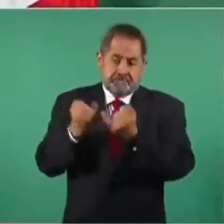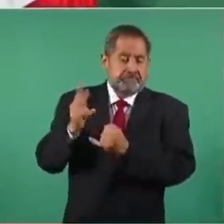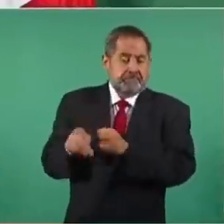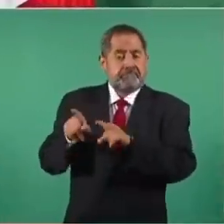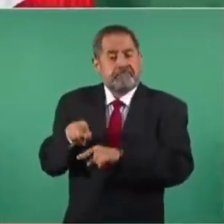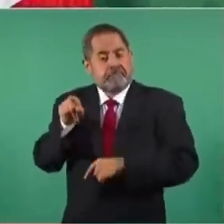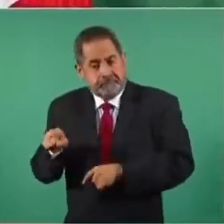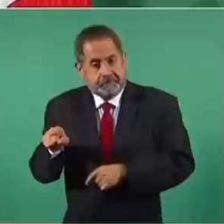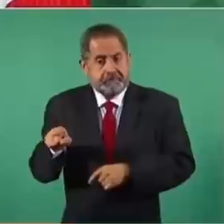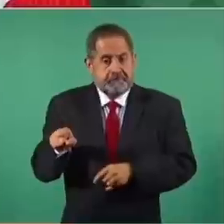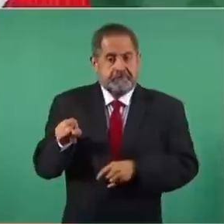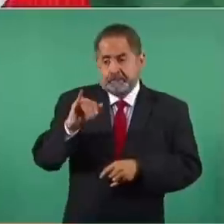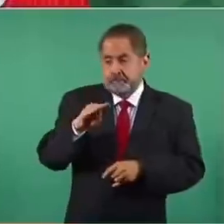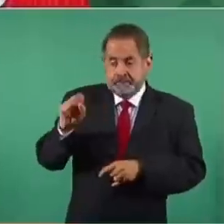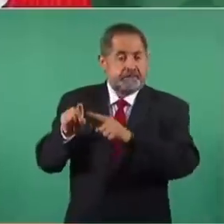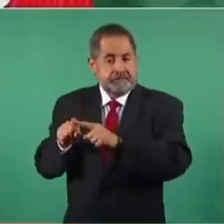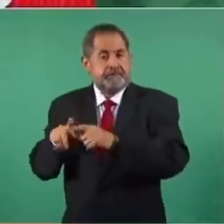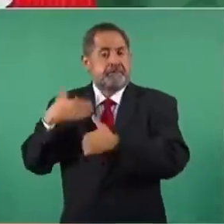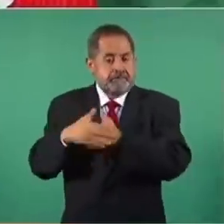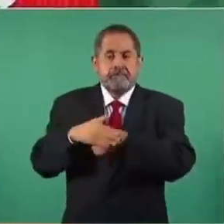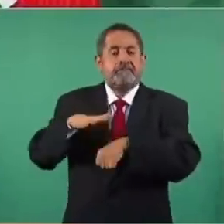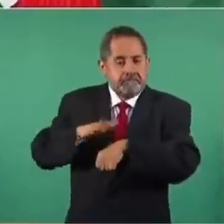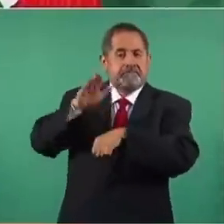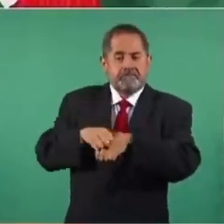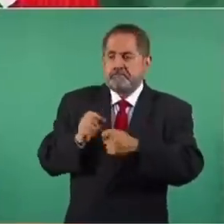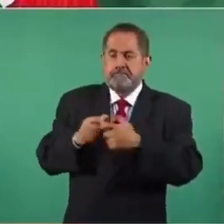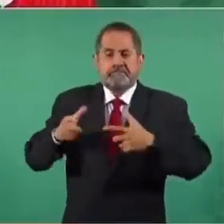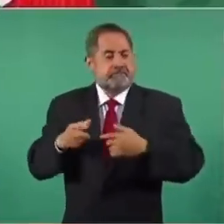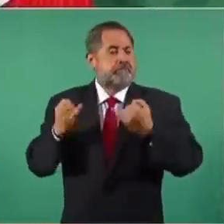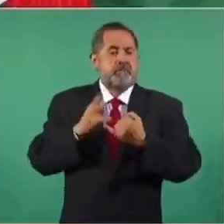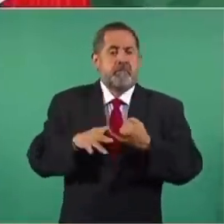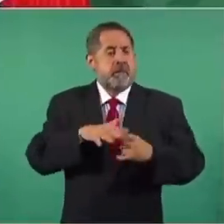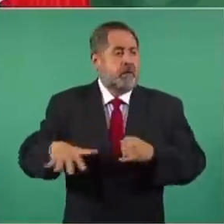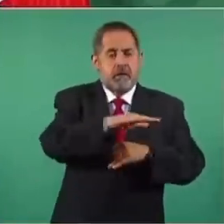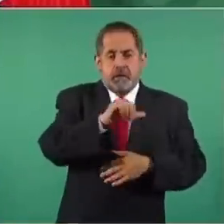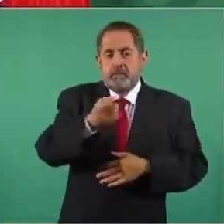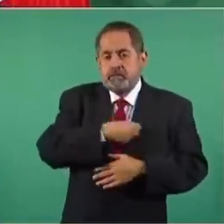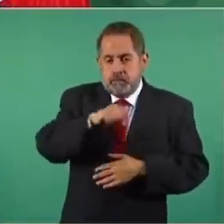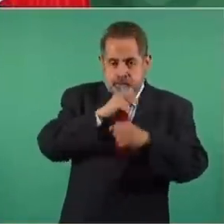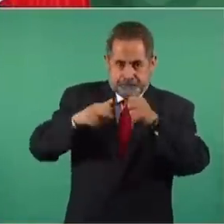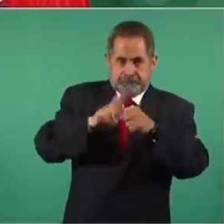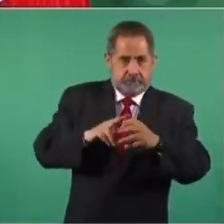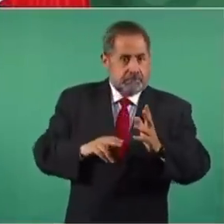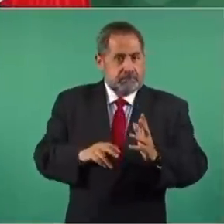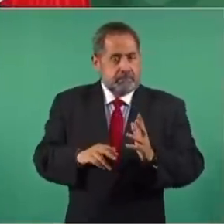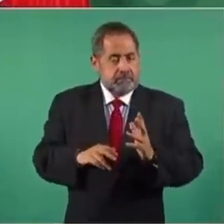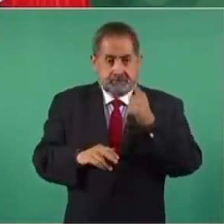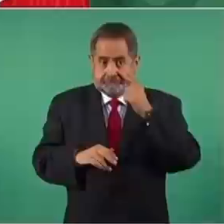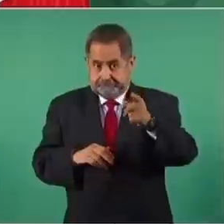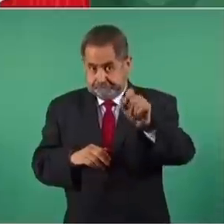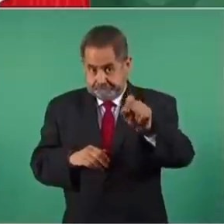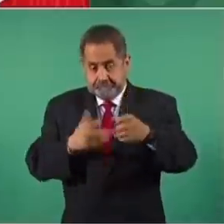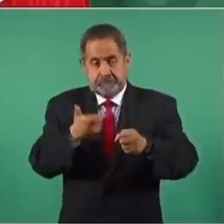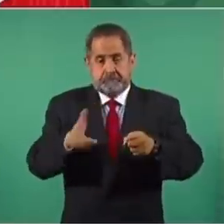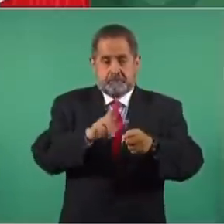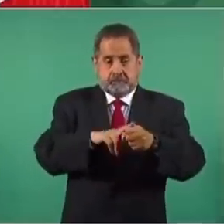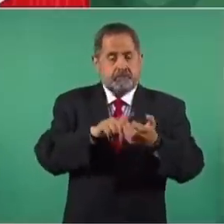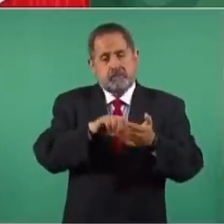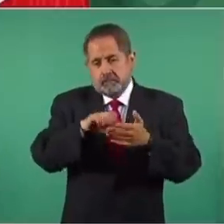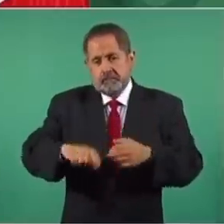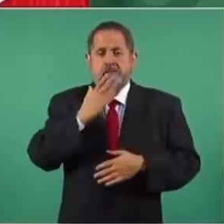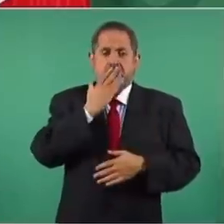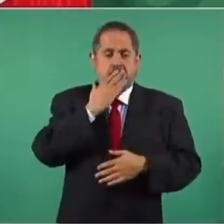de lo que es el IMSS-Bienestar se va a ampliar todo el sistema de salud pública. Los hospitales, como los de